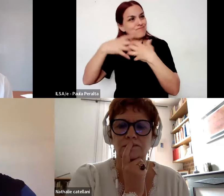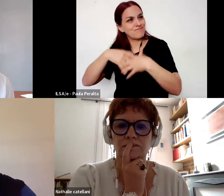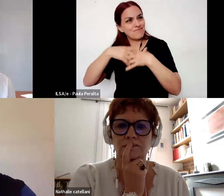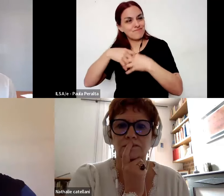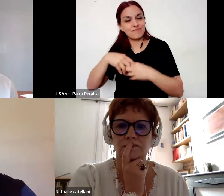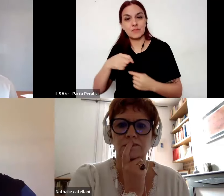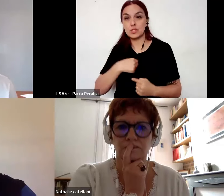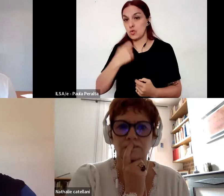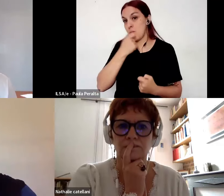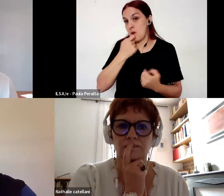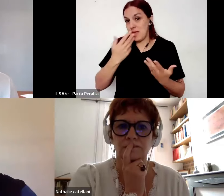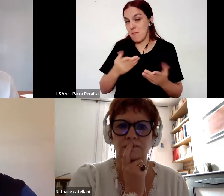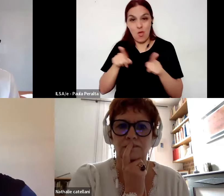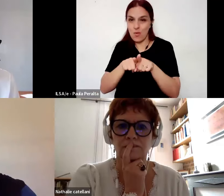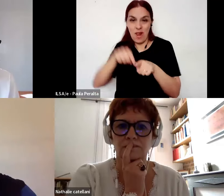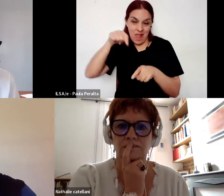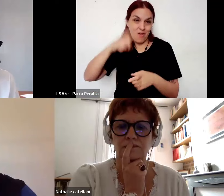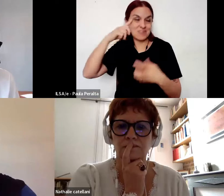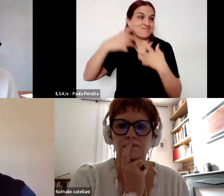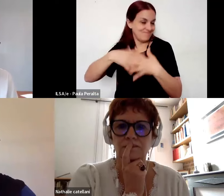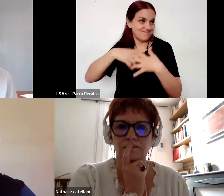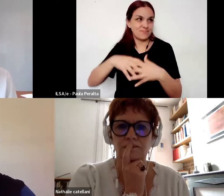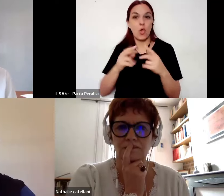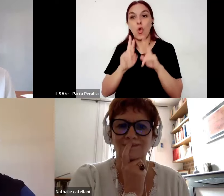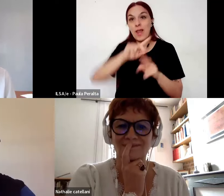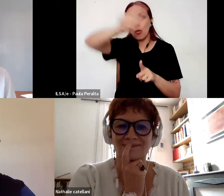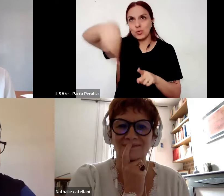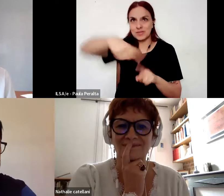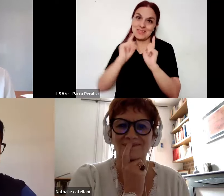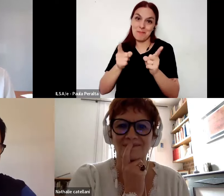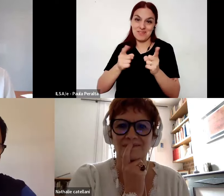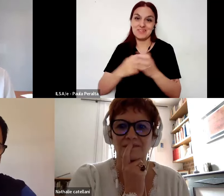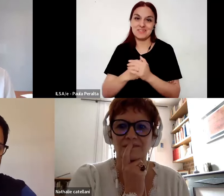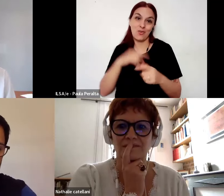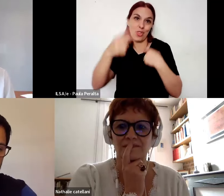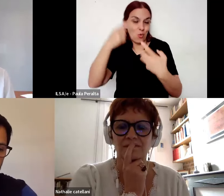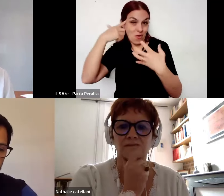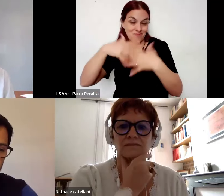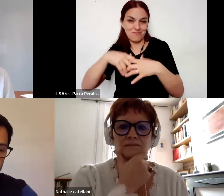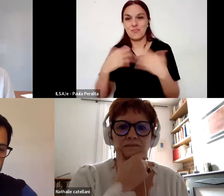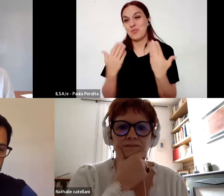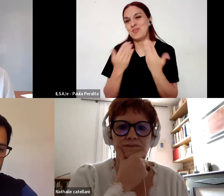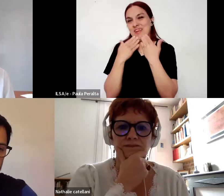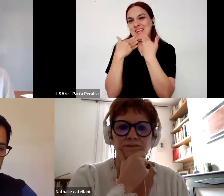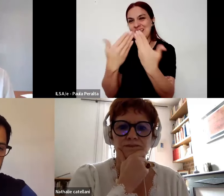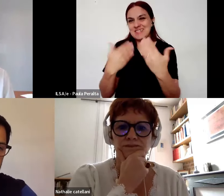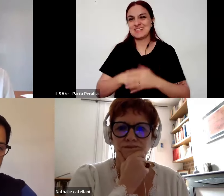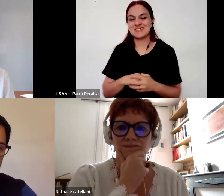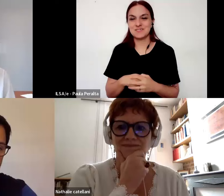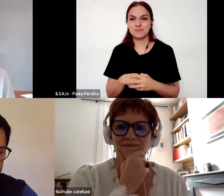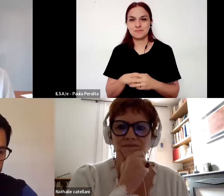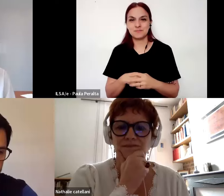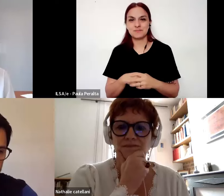pasó eso espero que a ustedes también así que te agradezco muchísimo que